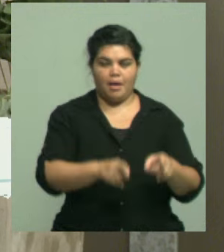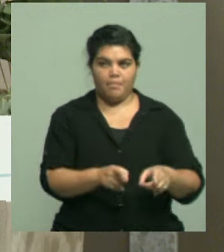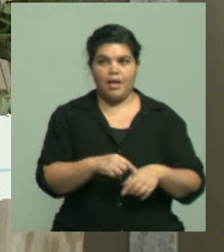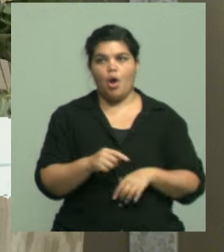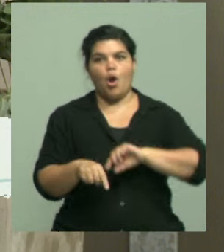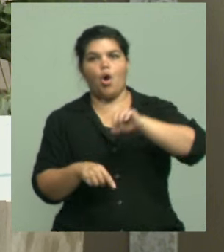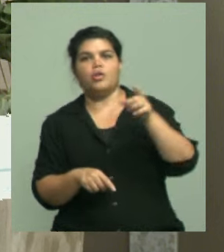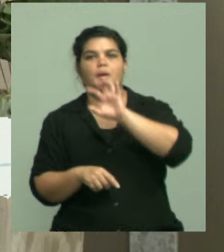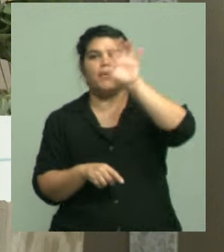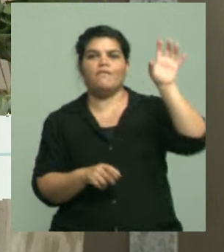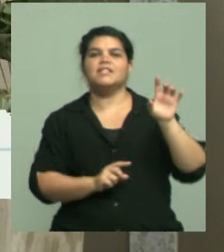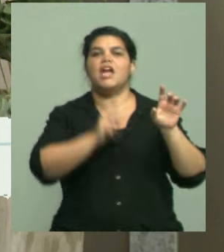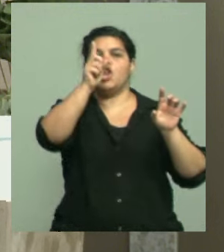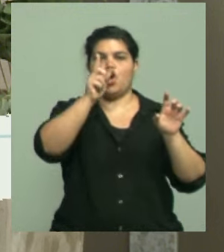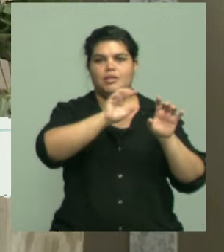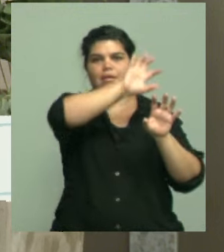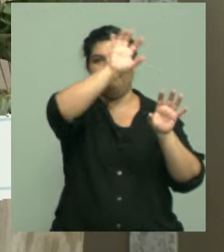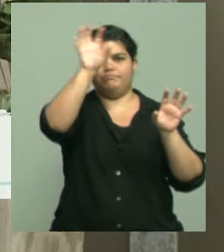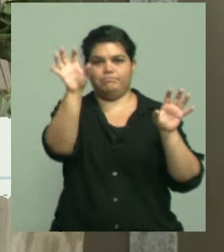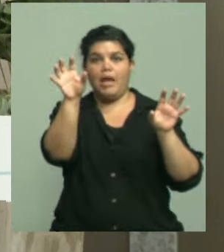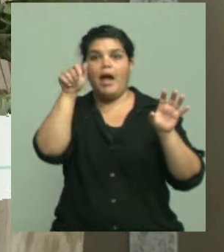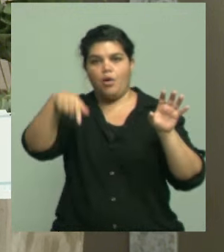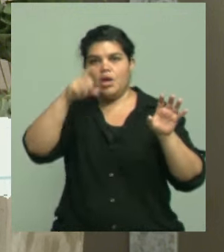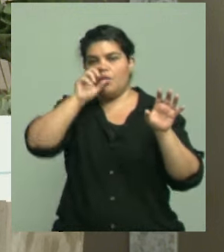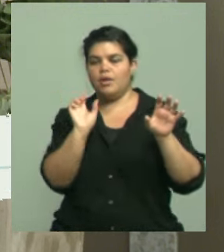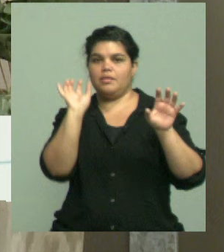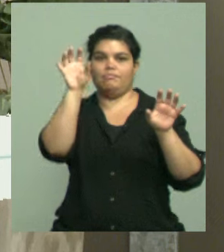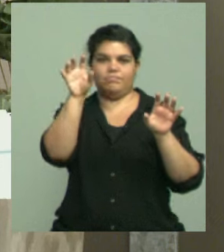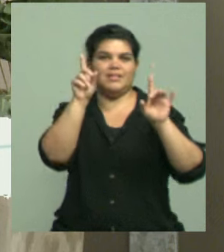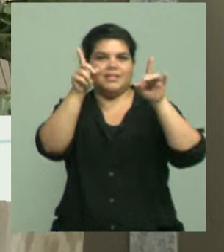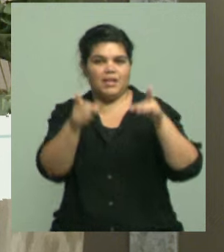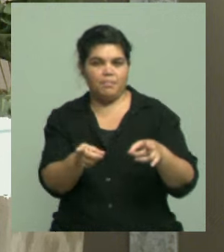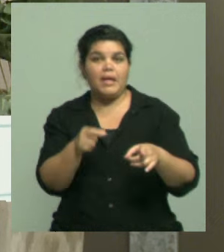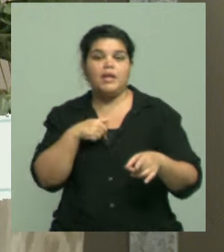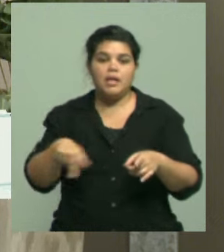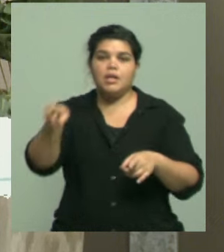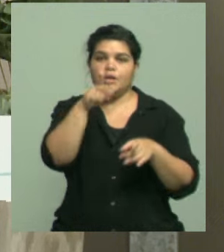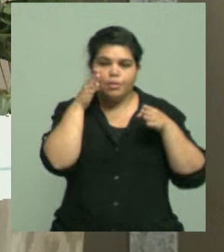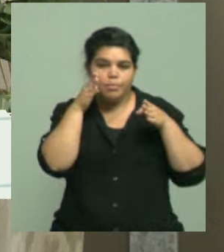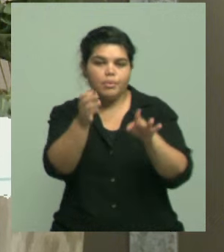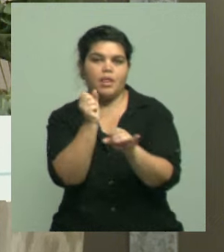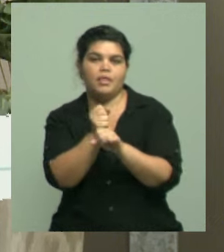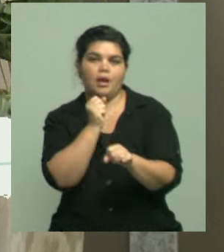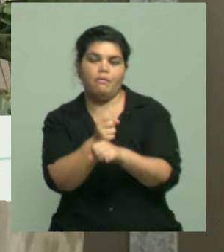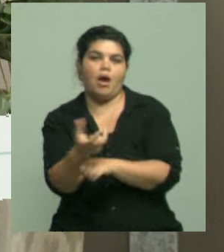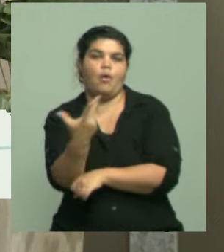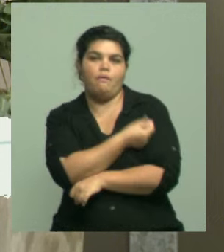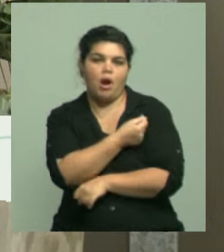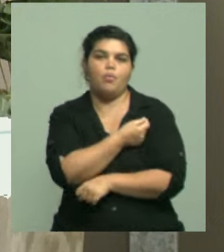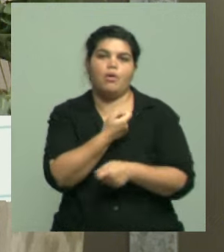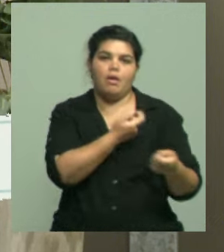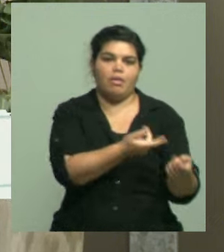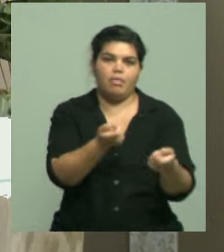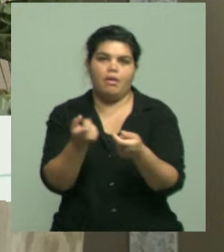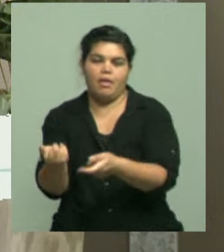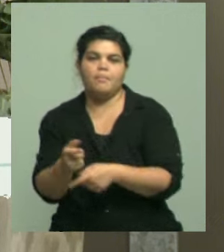provincias son del norte argentino, que vienen trabajando en el tema de la vacunación, arrancaban en un primer momento con comunidades que